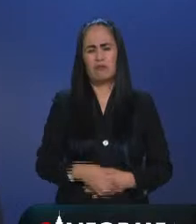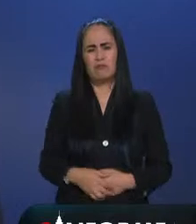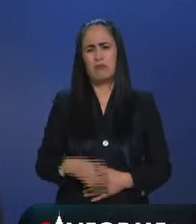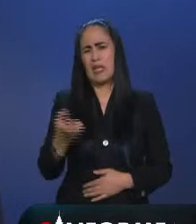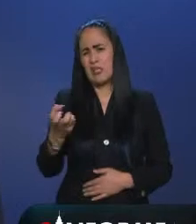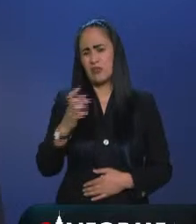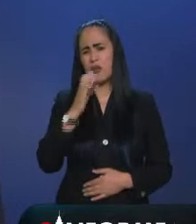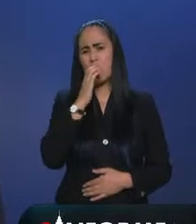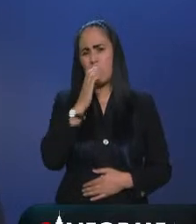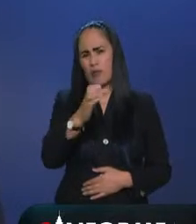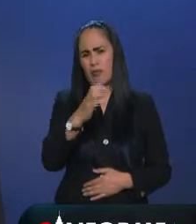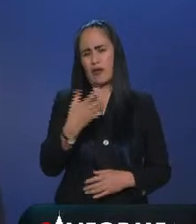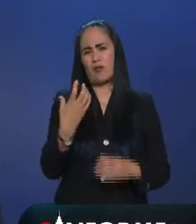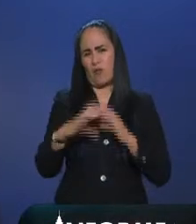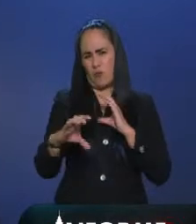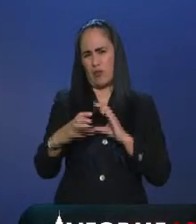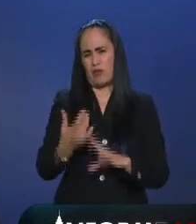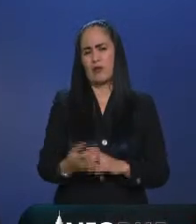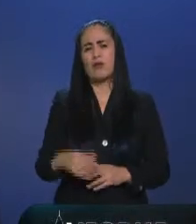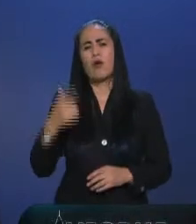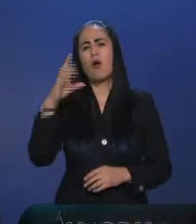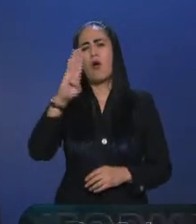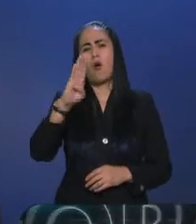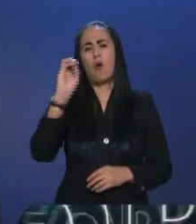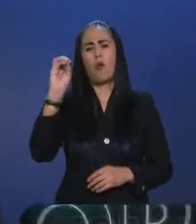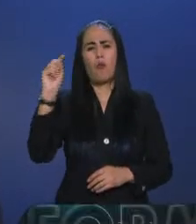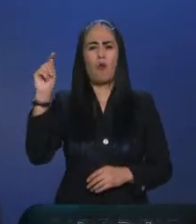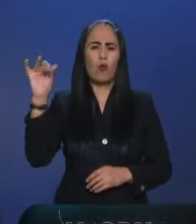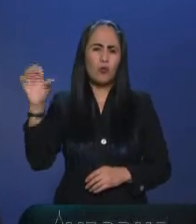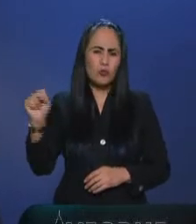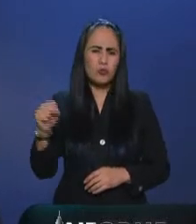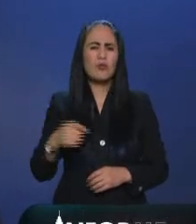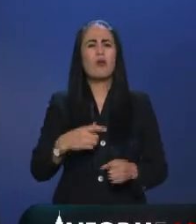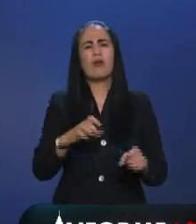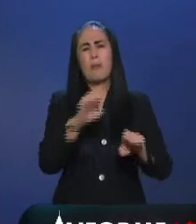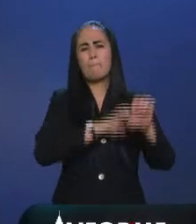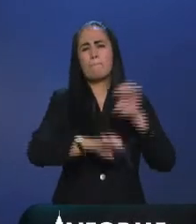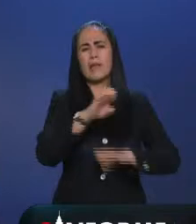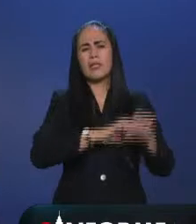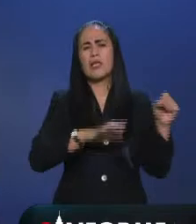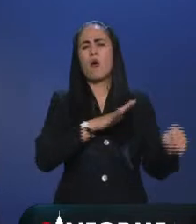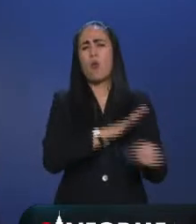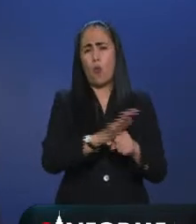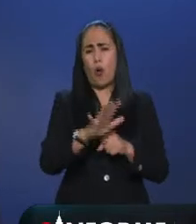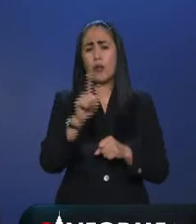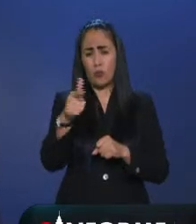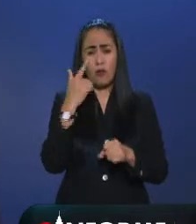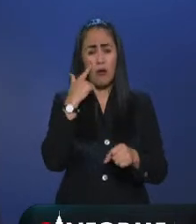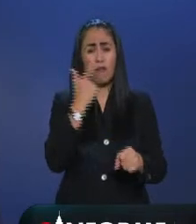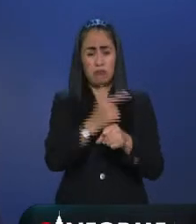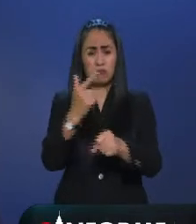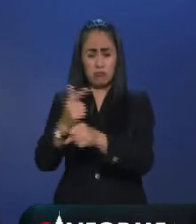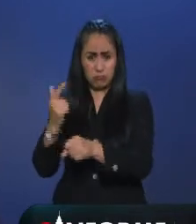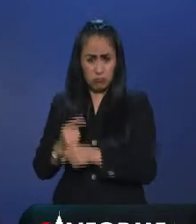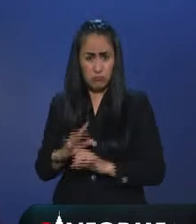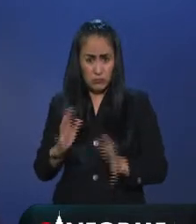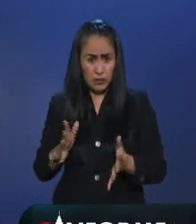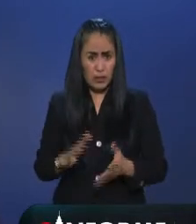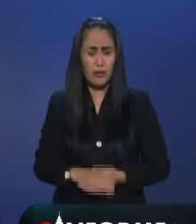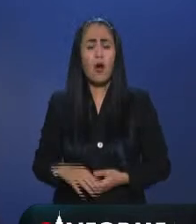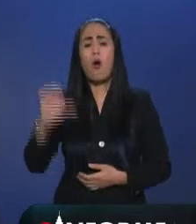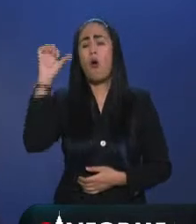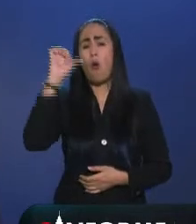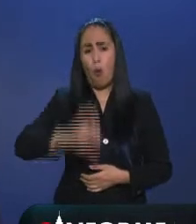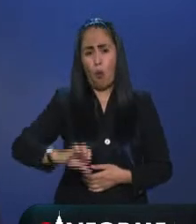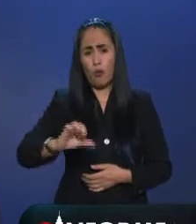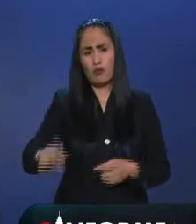replicados por granjas de votos ¿cuáles son estas granjas de votos? ¿las tienes identificadas? Sí, así es de hecho en realidad hoy encontré